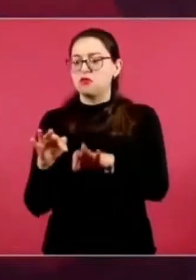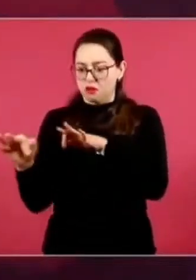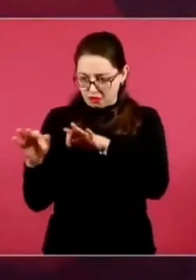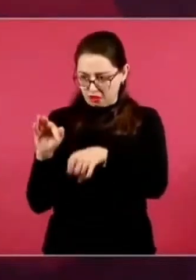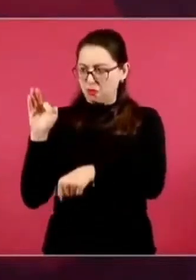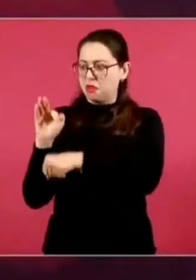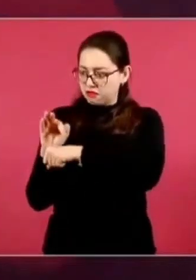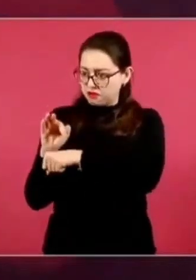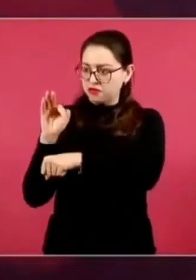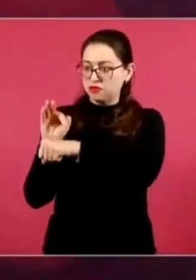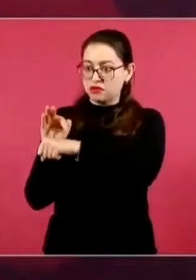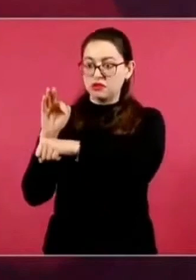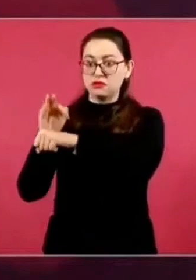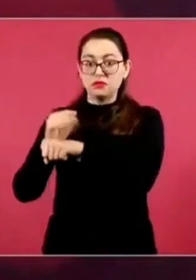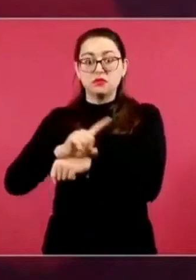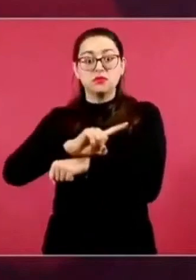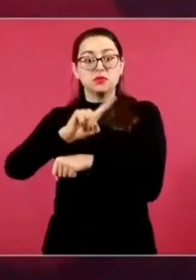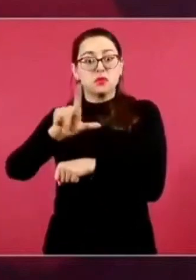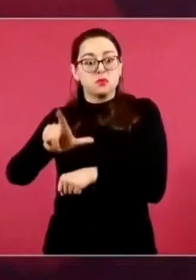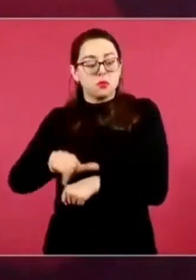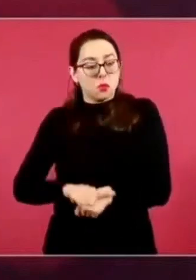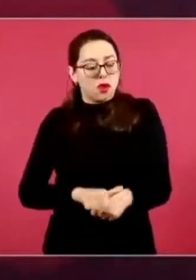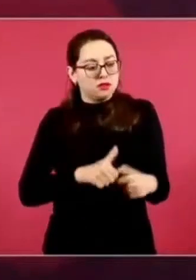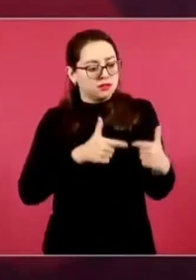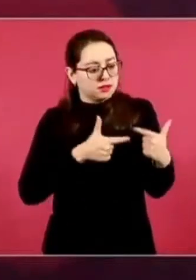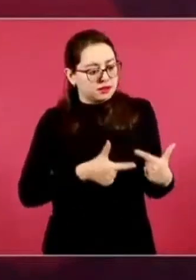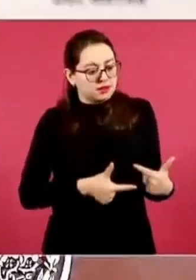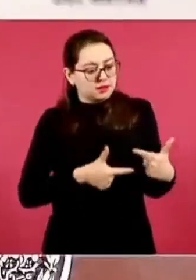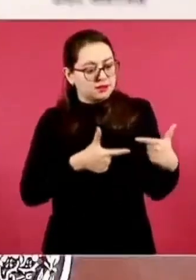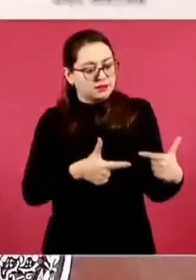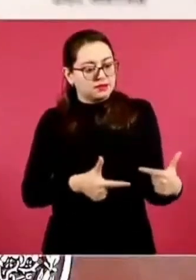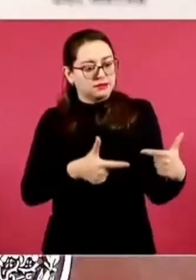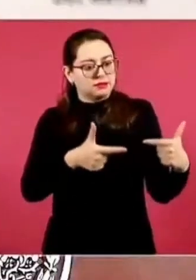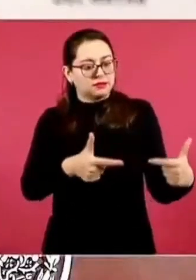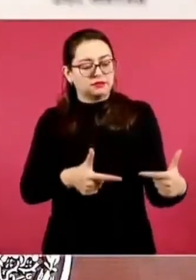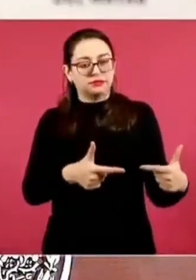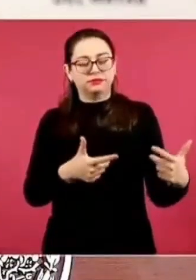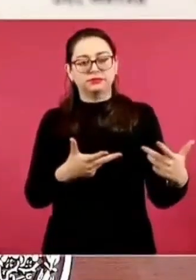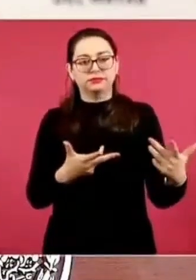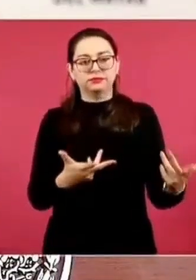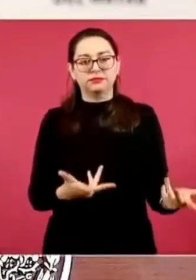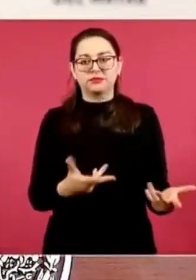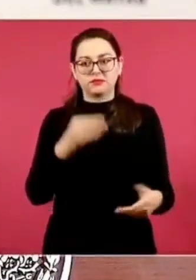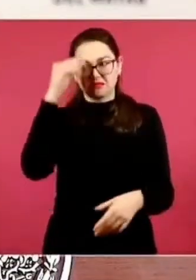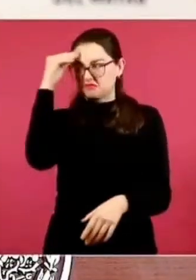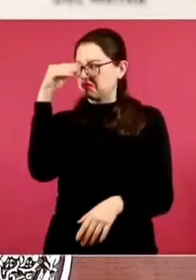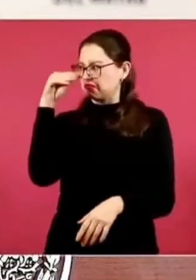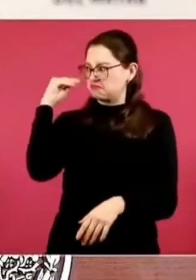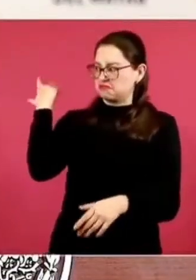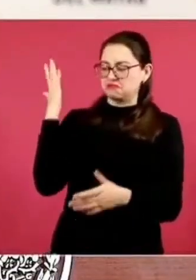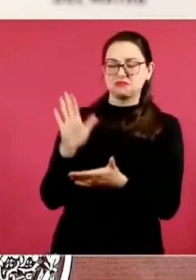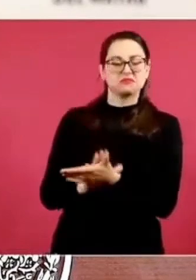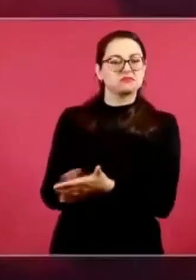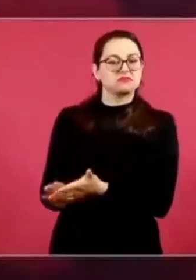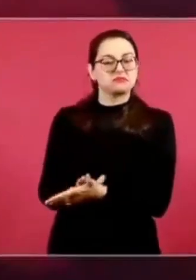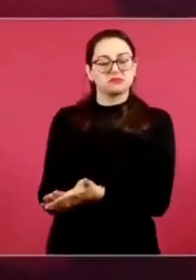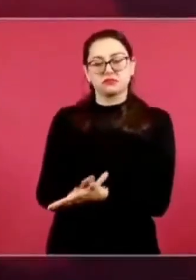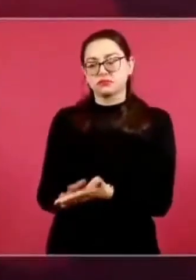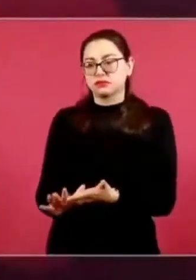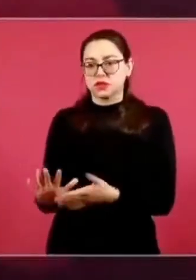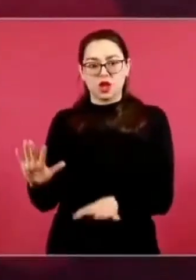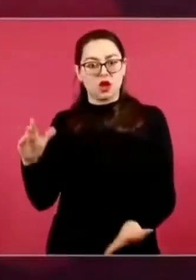cambian completamente y